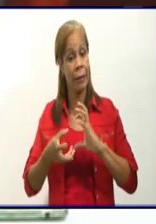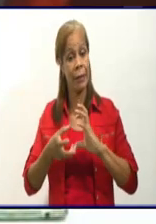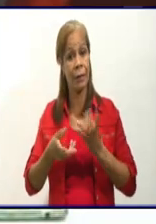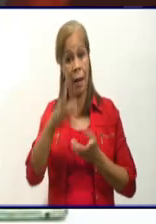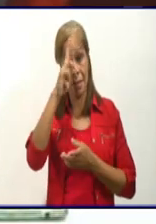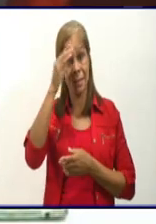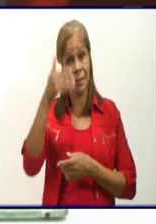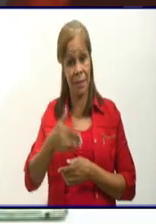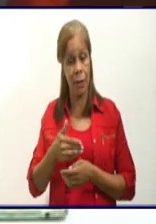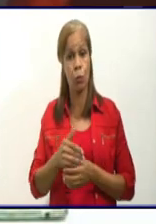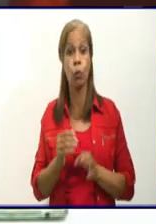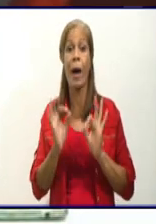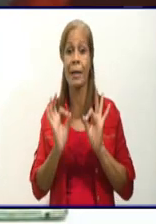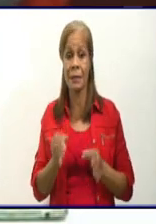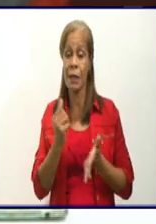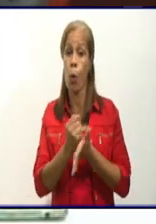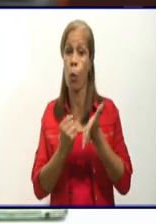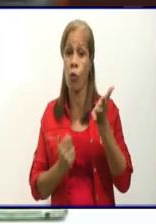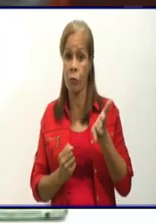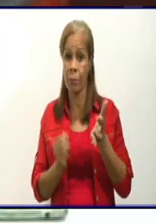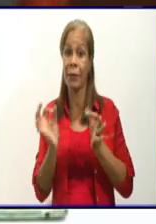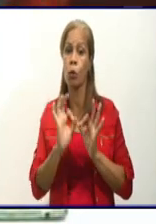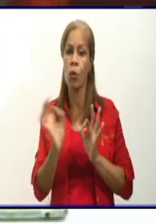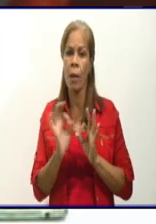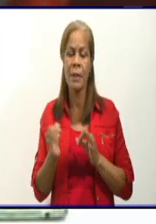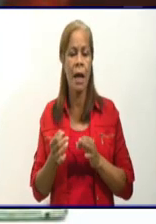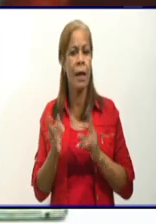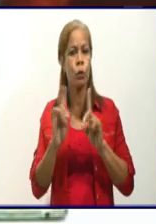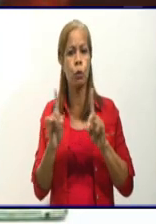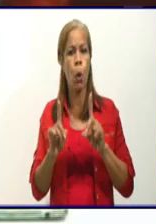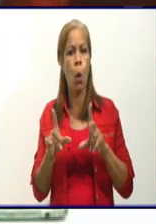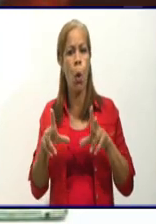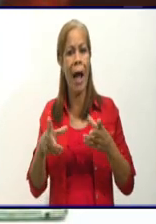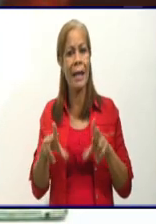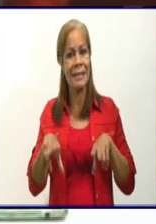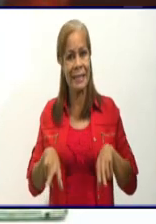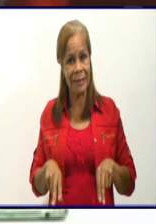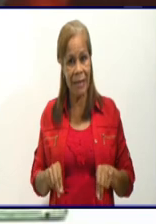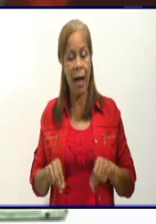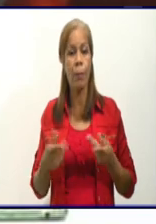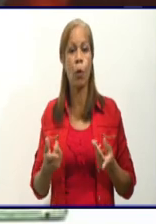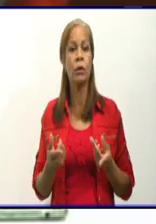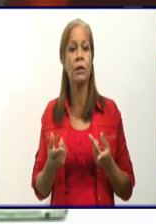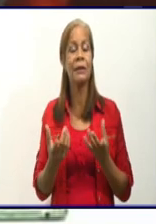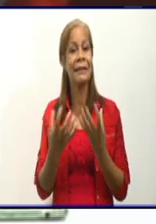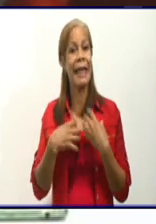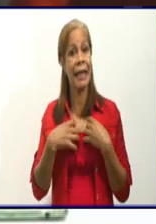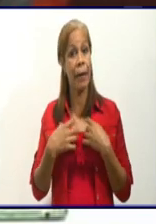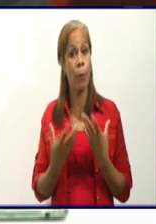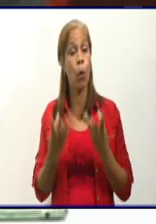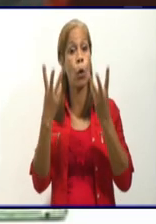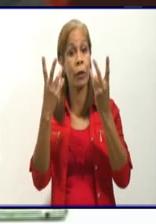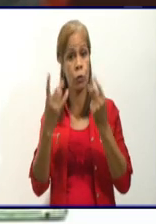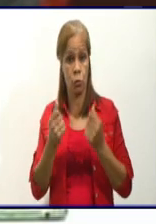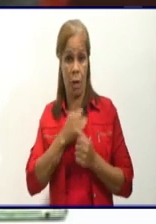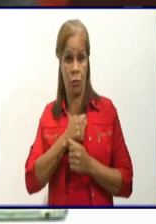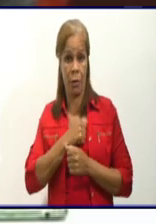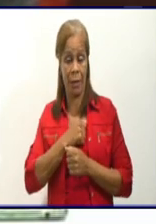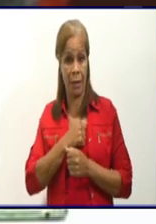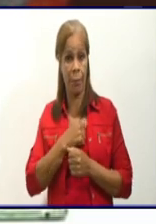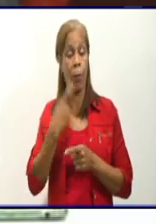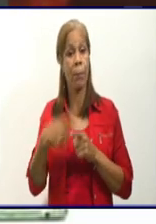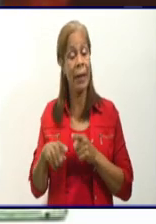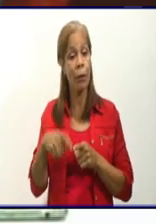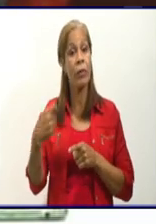Todavía no se alcanza una meseta en la curva de positividad que representa la provincia, de ahí que sigamos